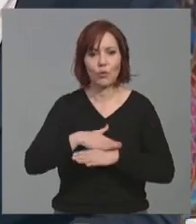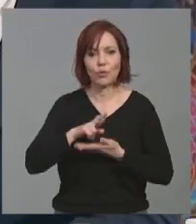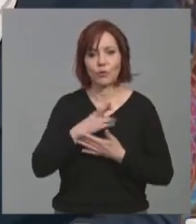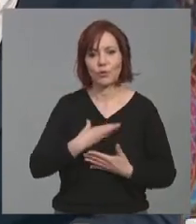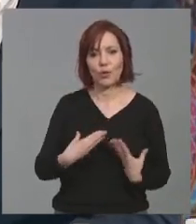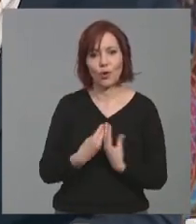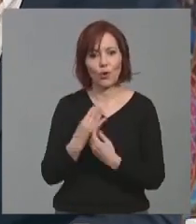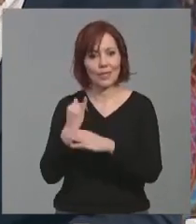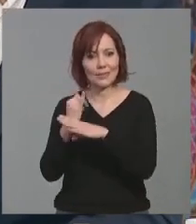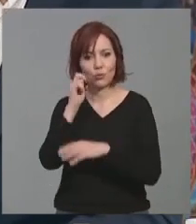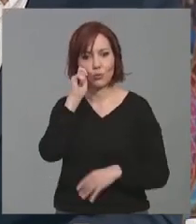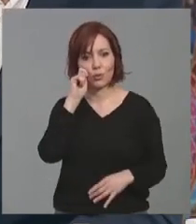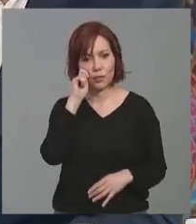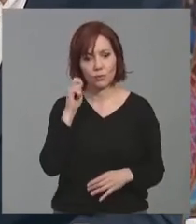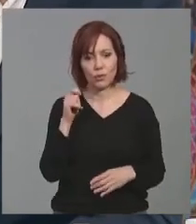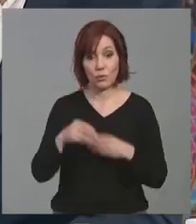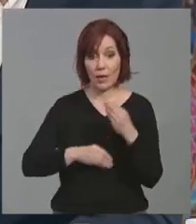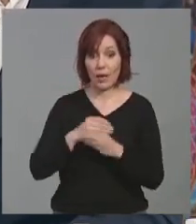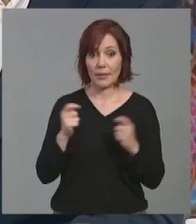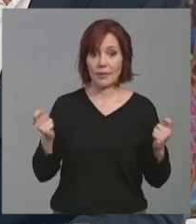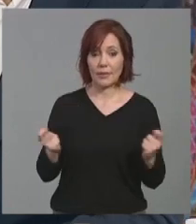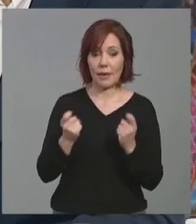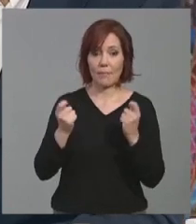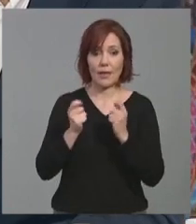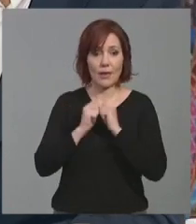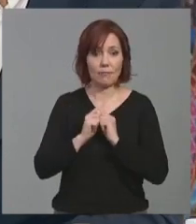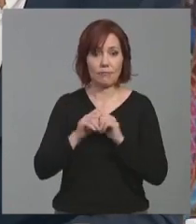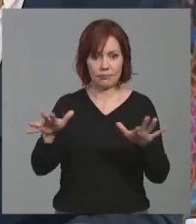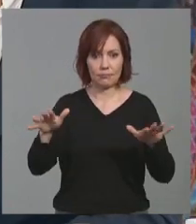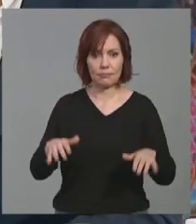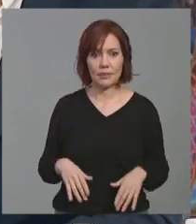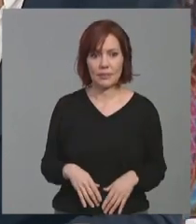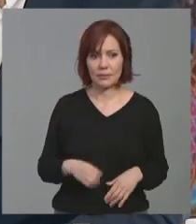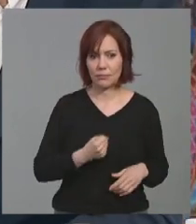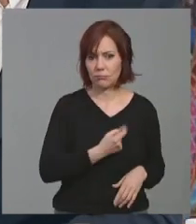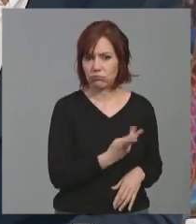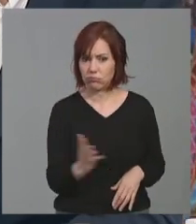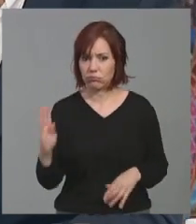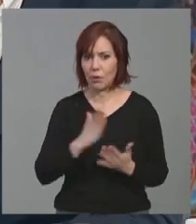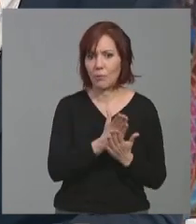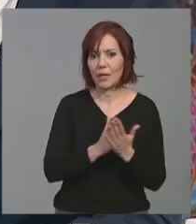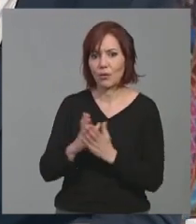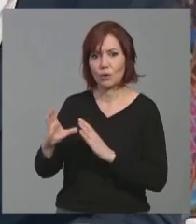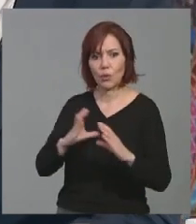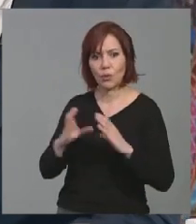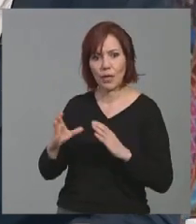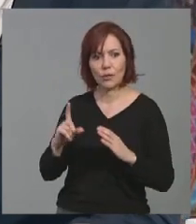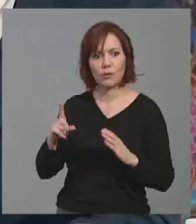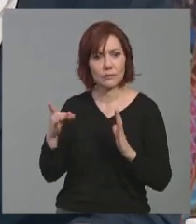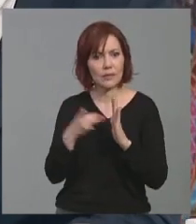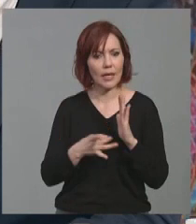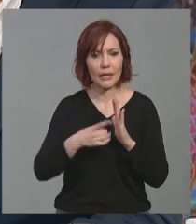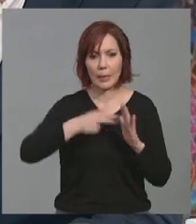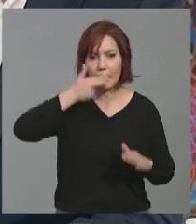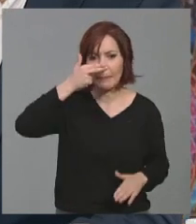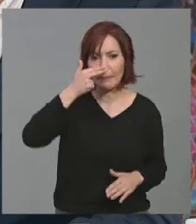de Turismo, que además ha sido muy cuantiosa en cuanto a medios y también cualitativamente muy interesante, ¿no? Ya ha